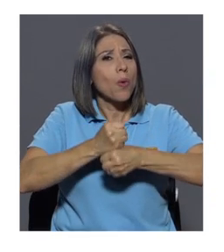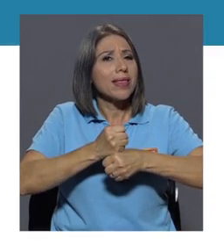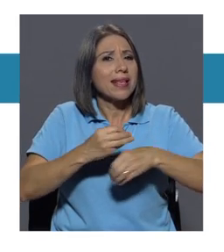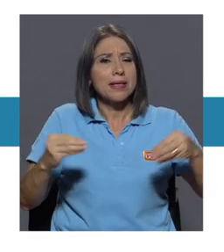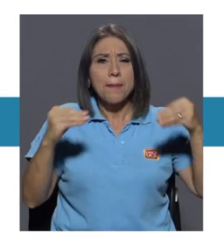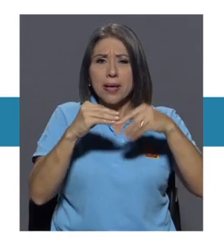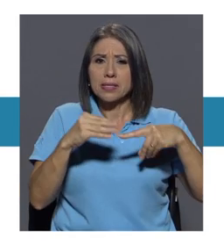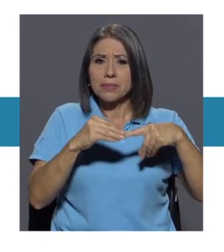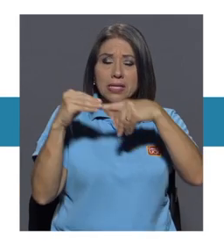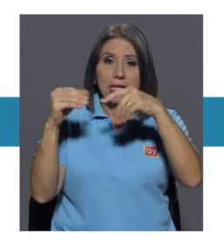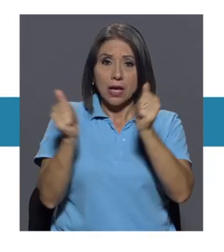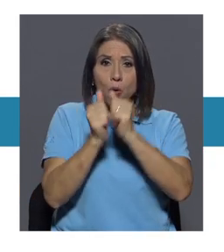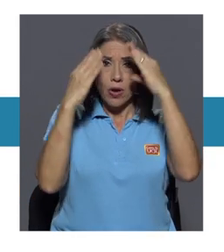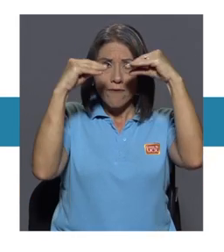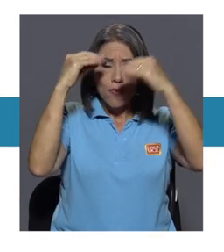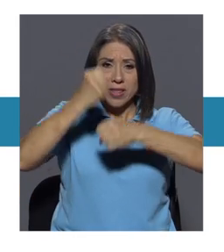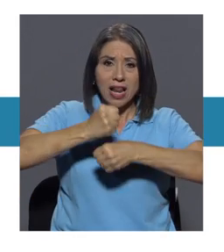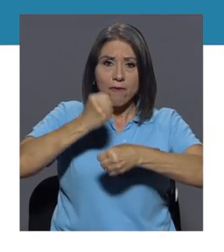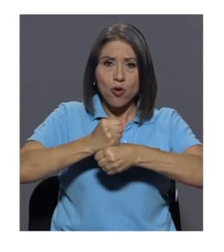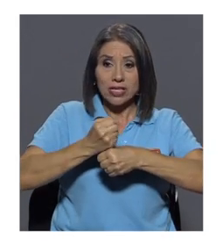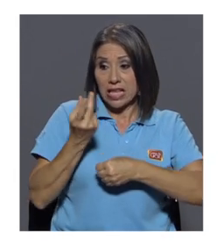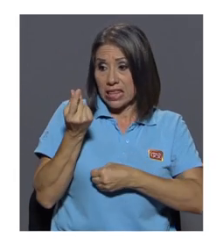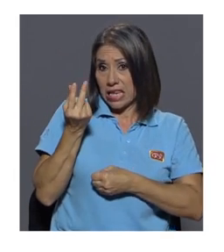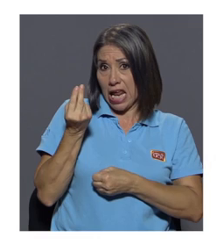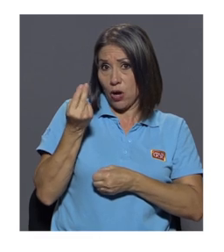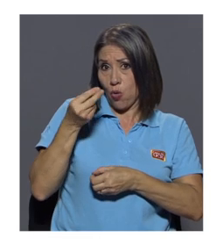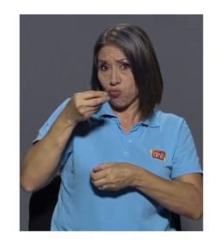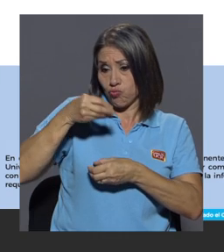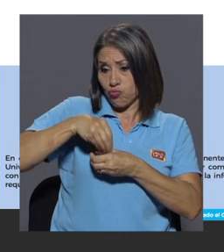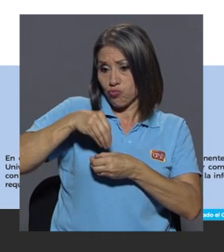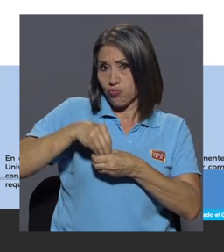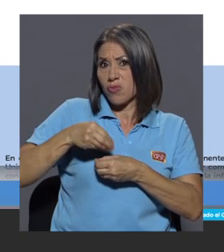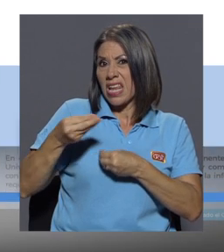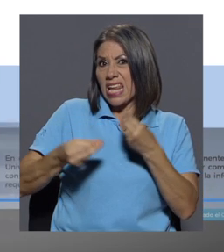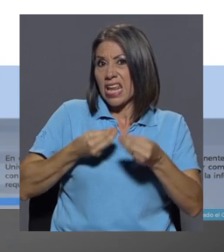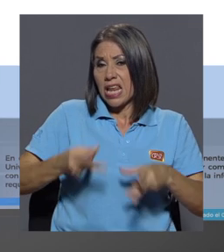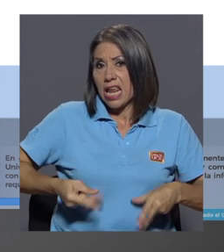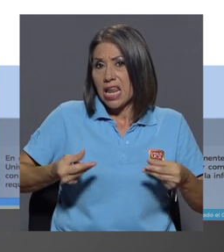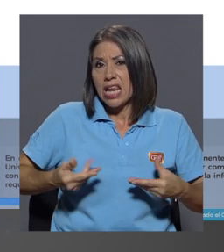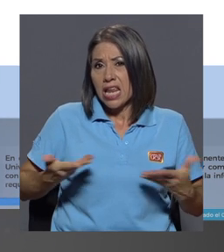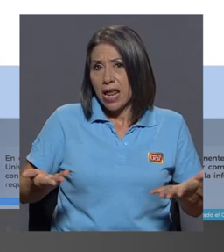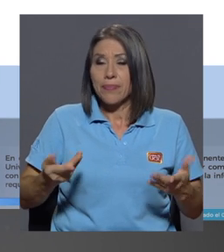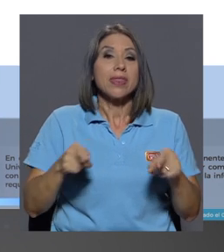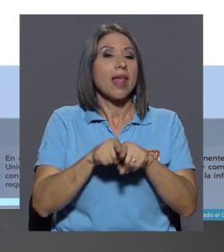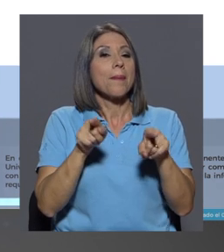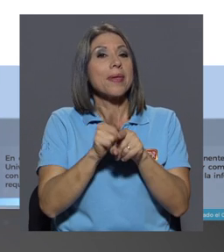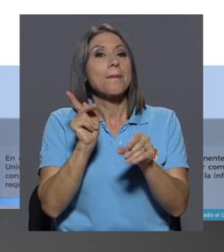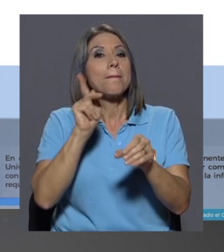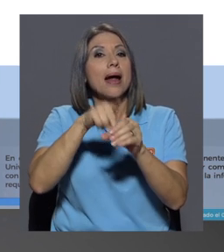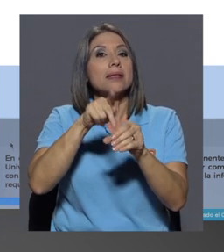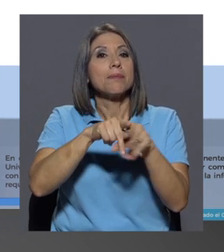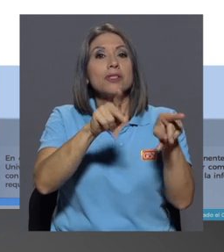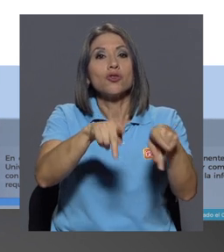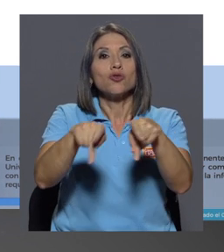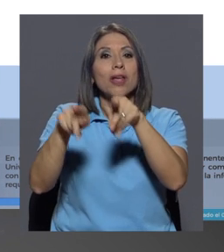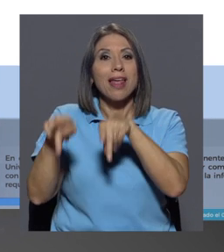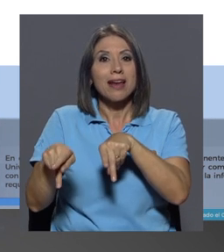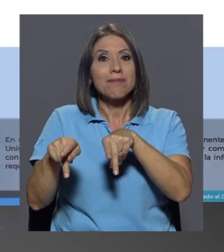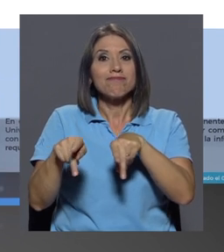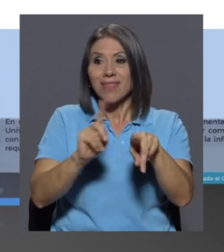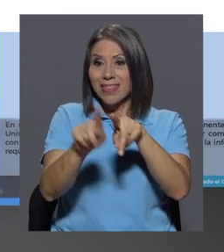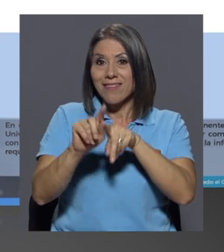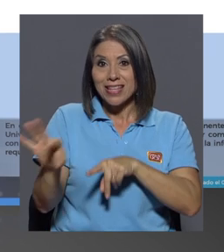informes de labores y en qué invierte la universidad el dinero que recibe. Una sección de participación ciudadana, donde se establecen los diferentes